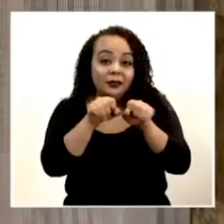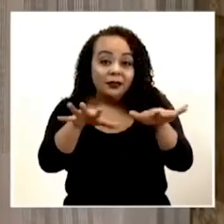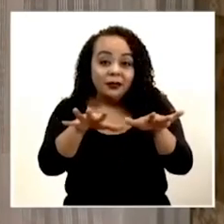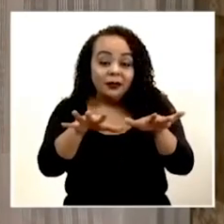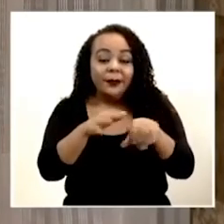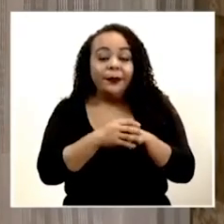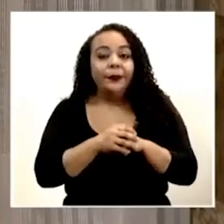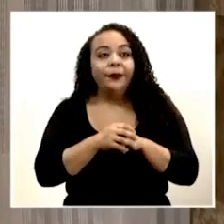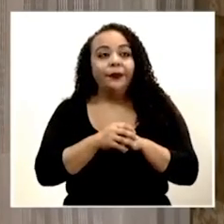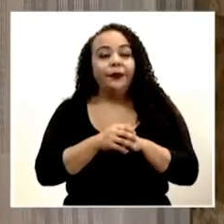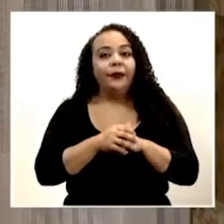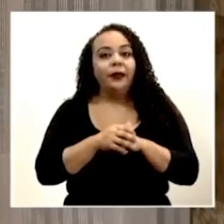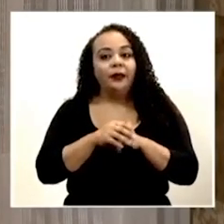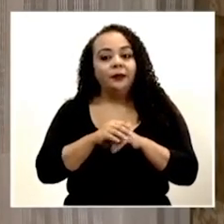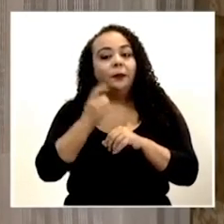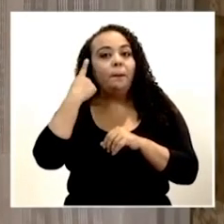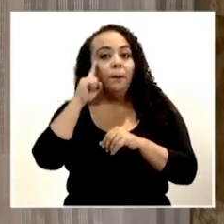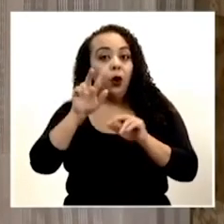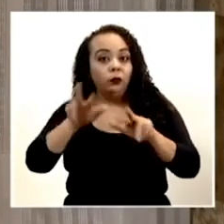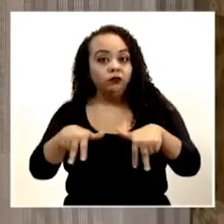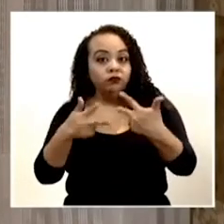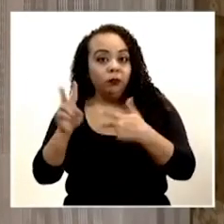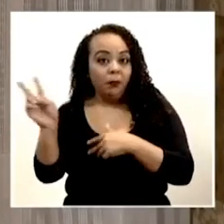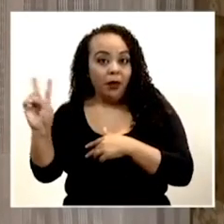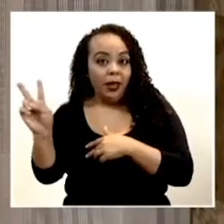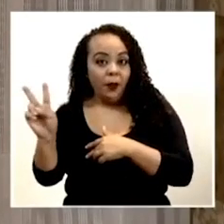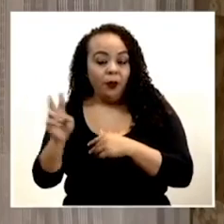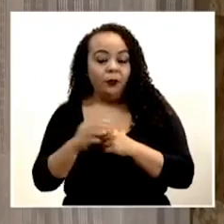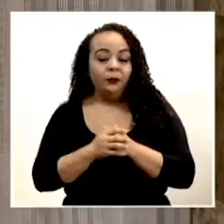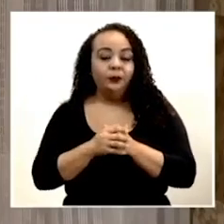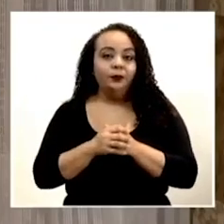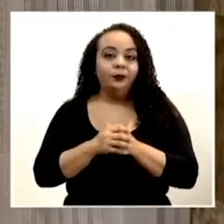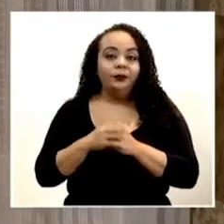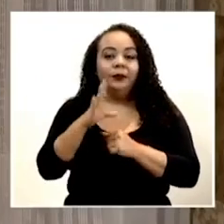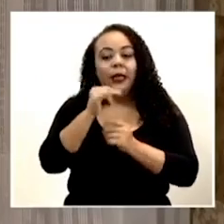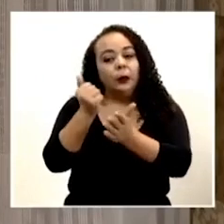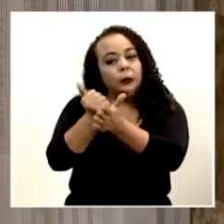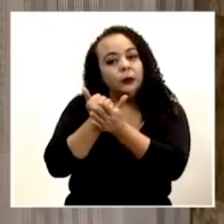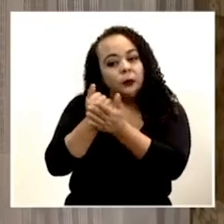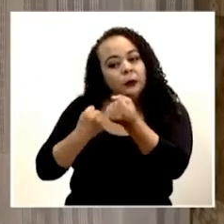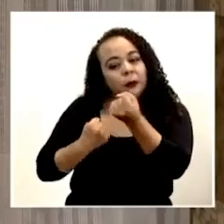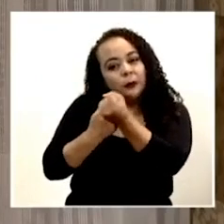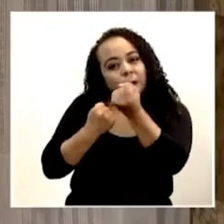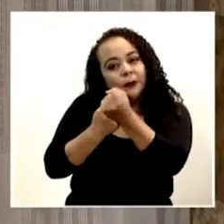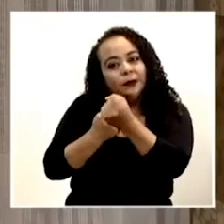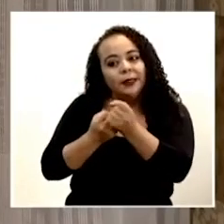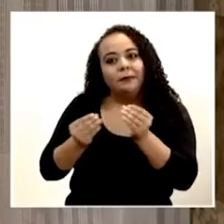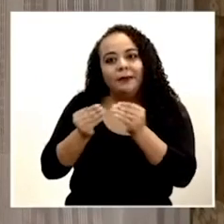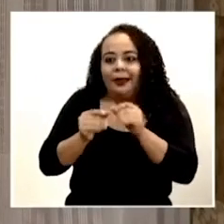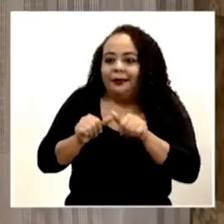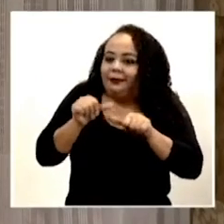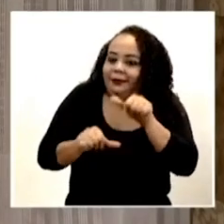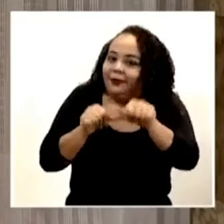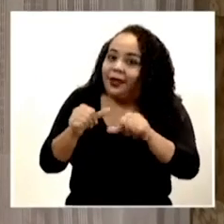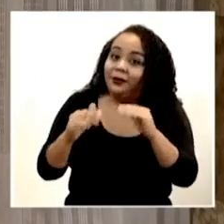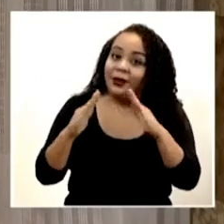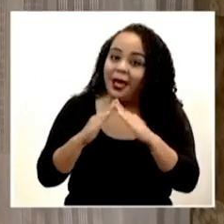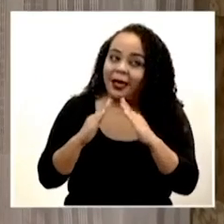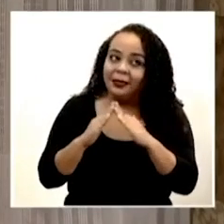lo van a estar a transmitir por streaming y, y, pues, eh, que nos apoyen, que nos den su mayor esfuerzo en, casa.